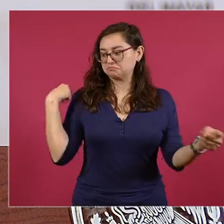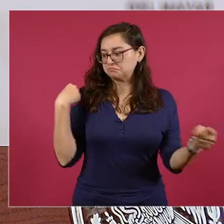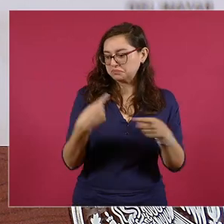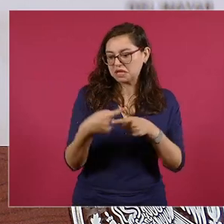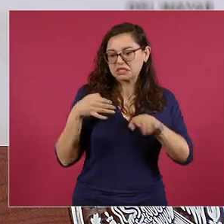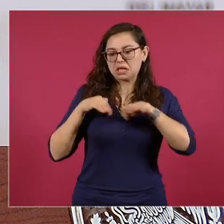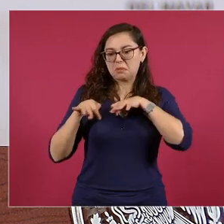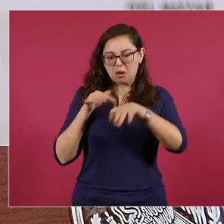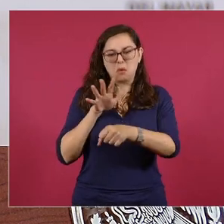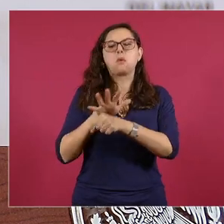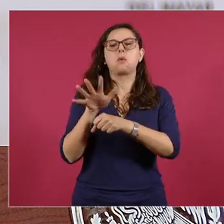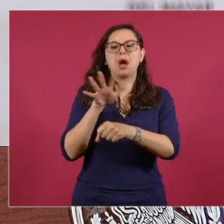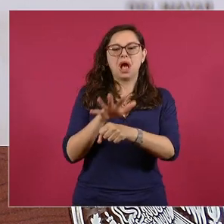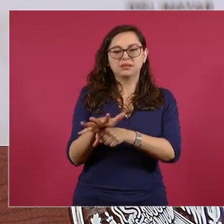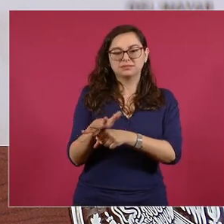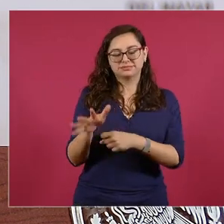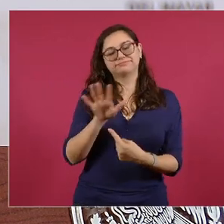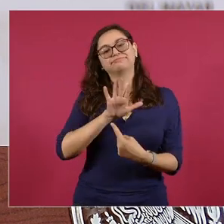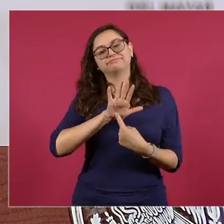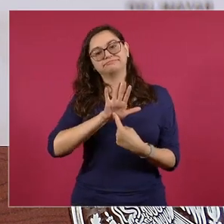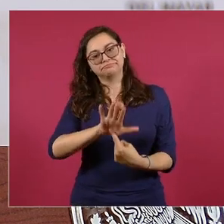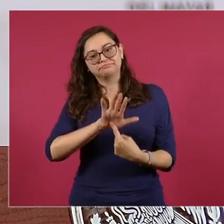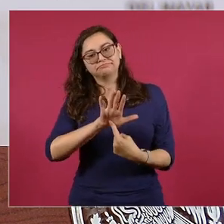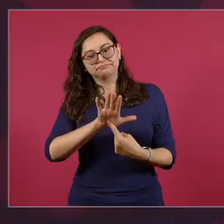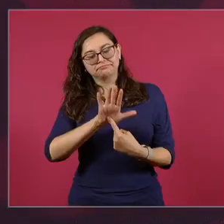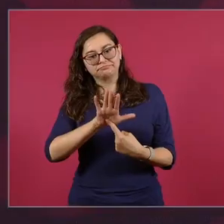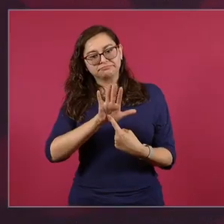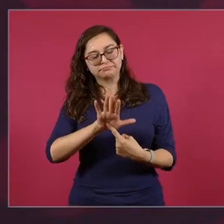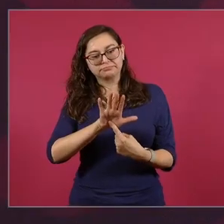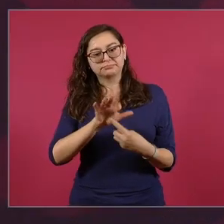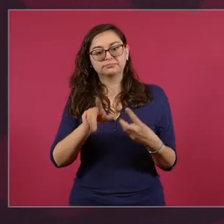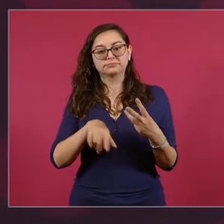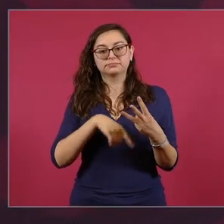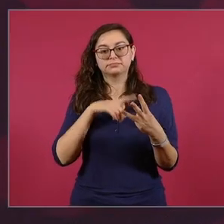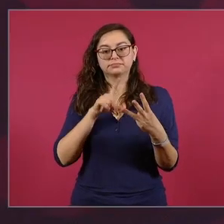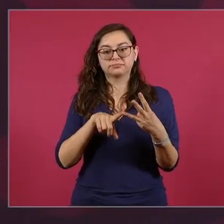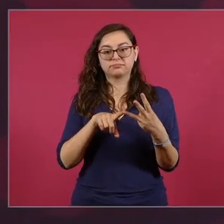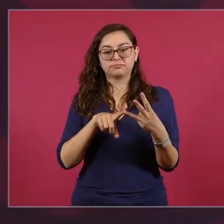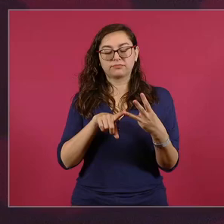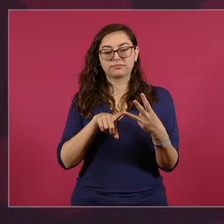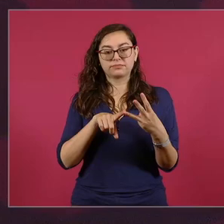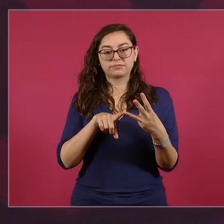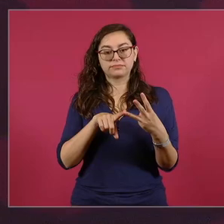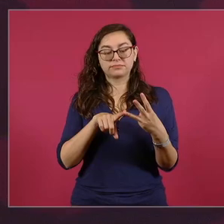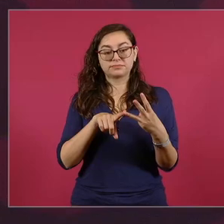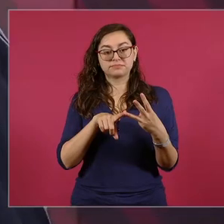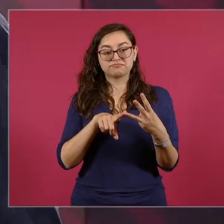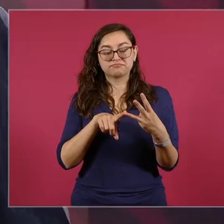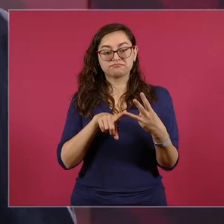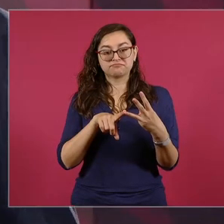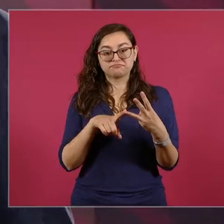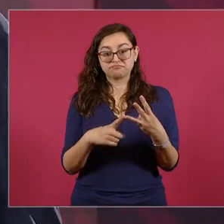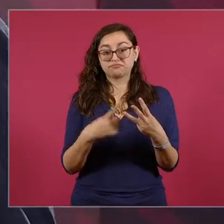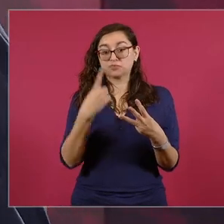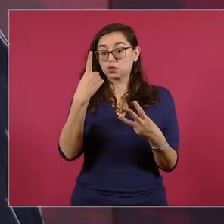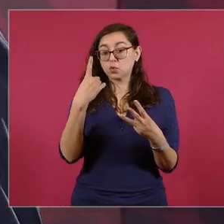en el sexenio y un mensaje final.